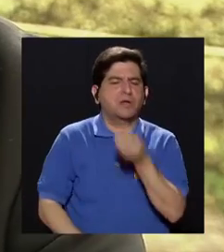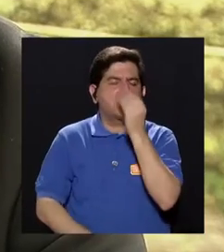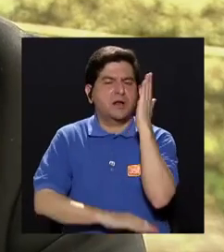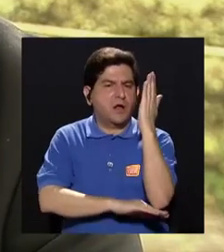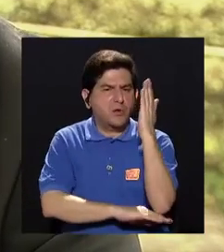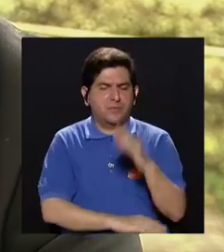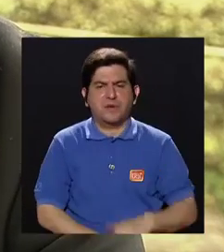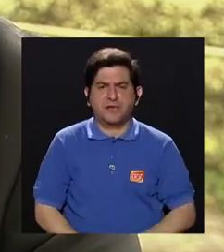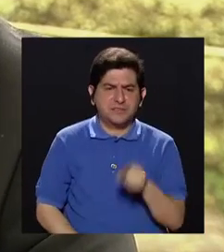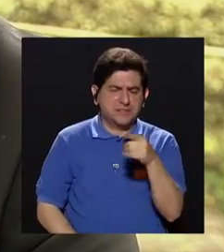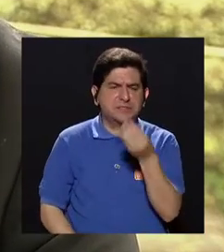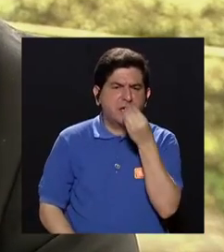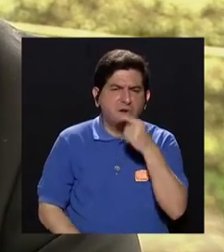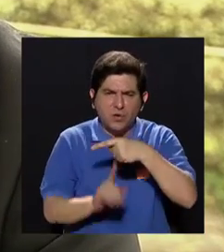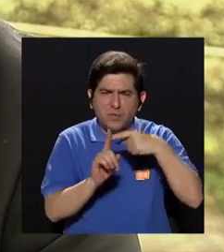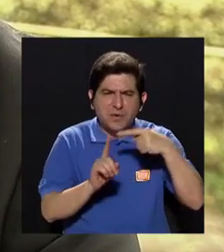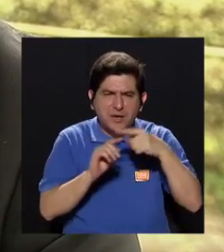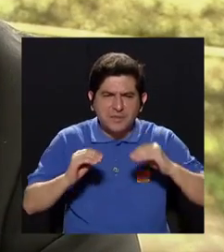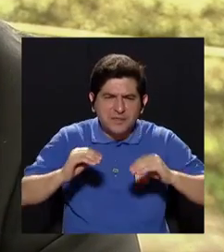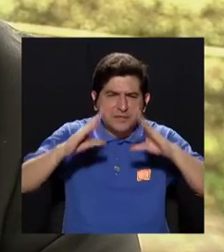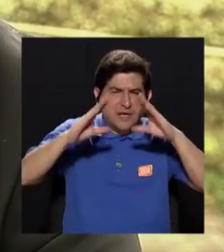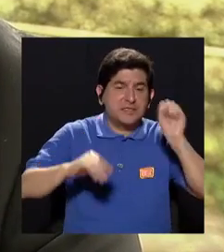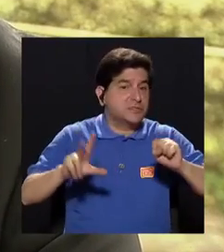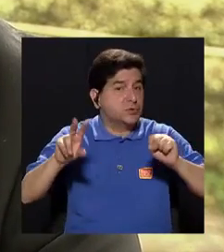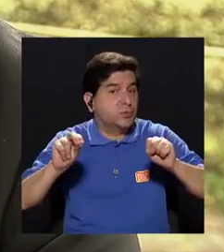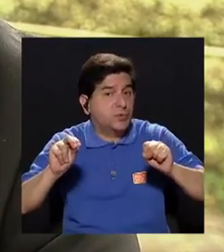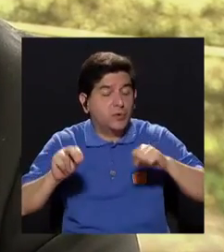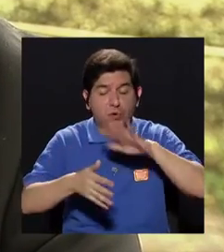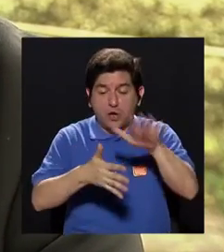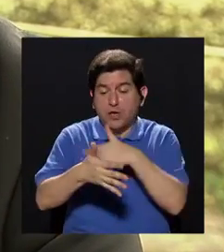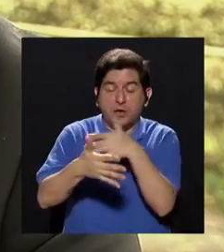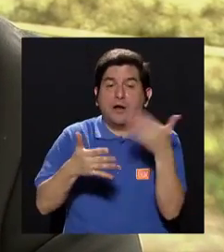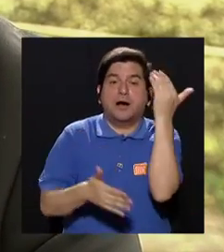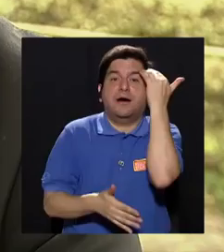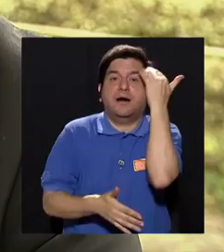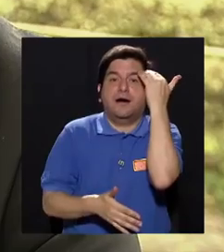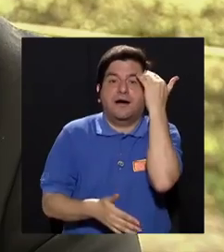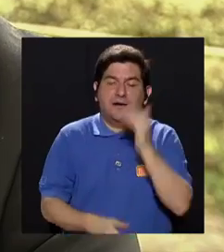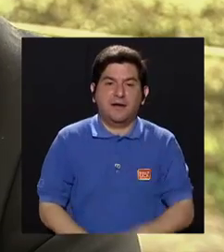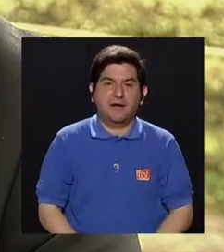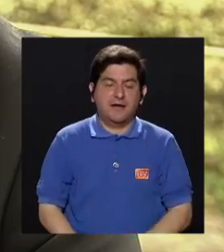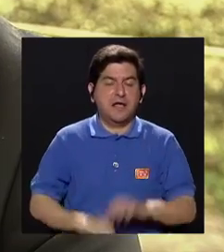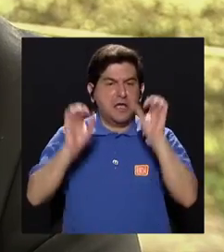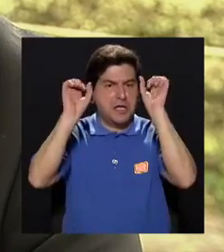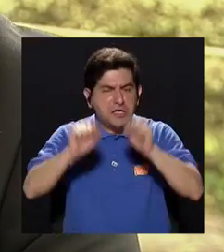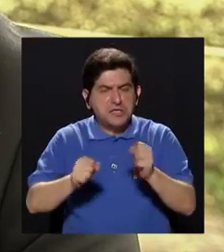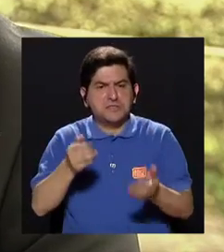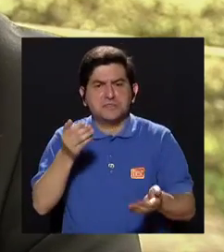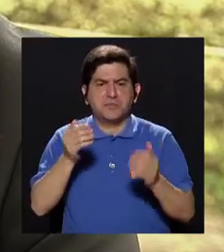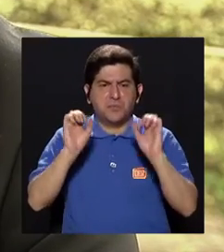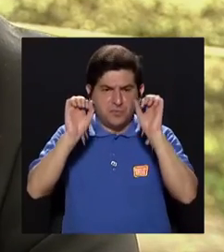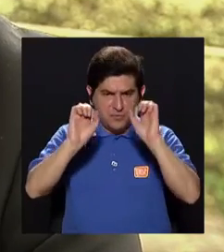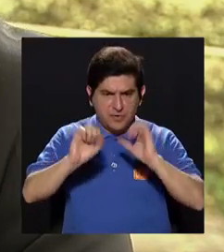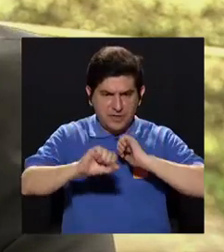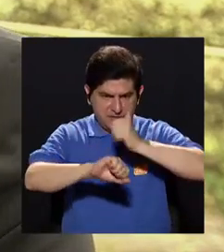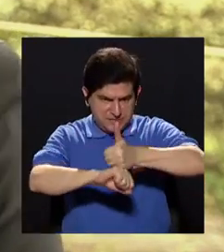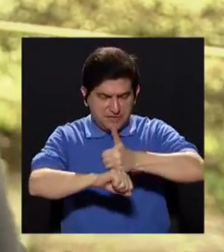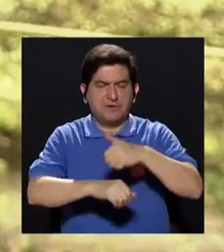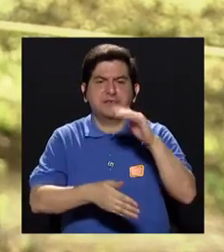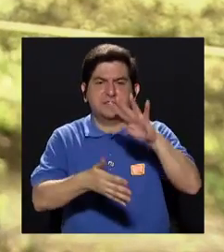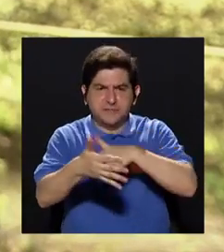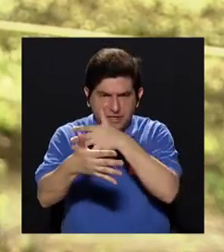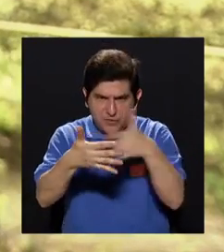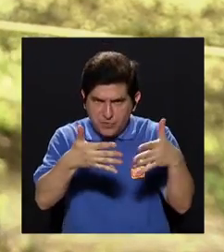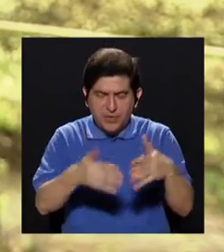meriendas, si no hace meriendas, y con ese horario se toma en cuenta y se instaura un horario. Por